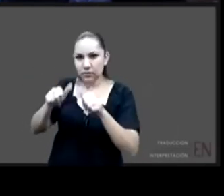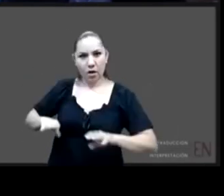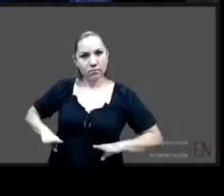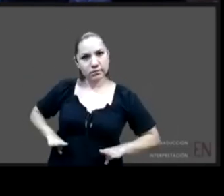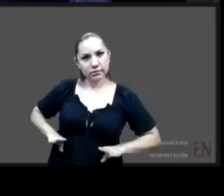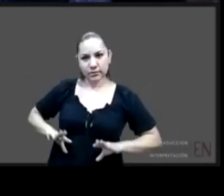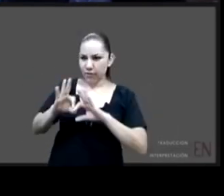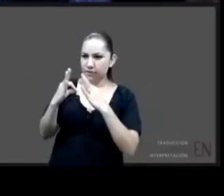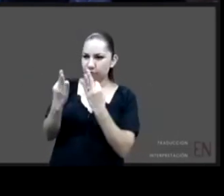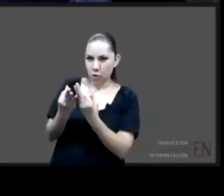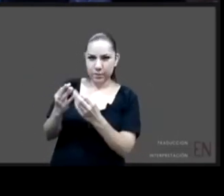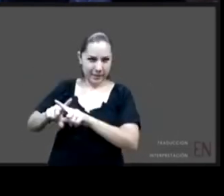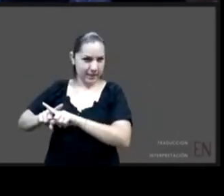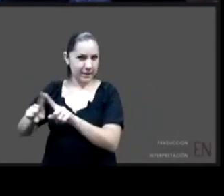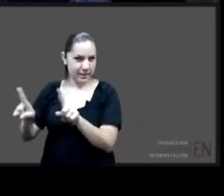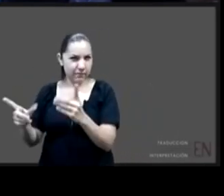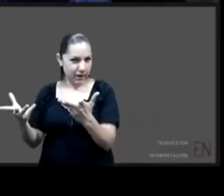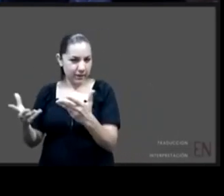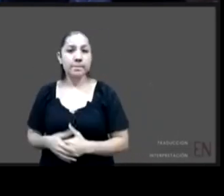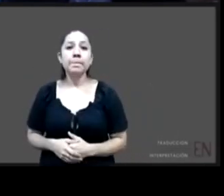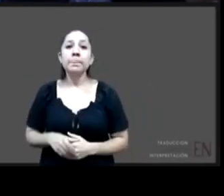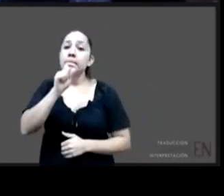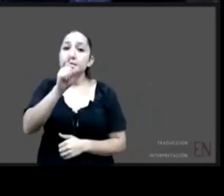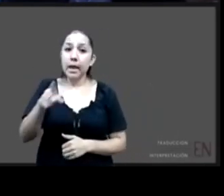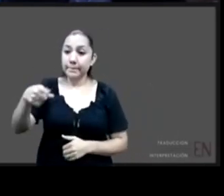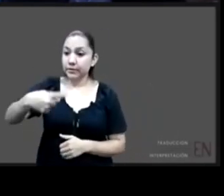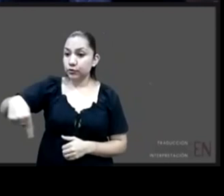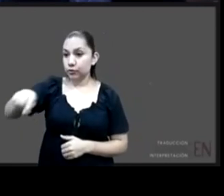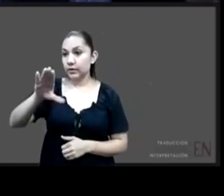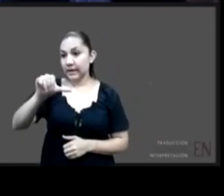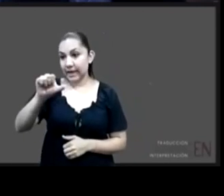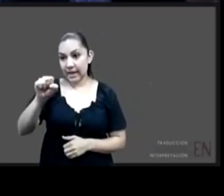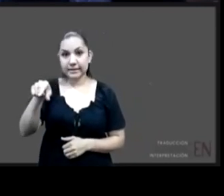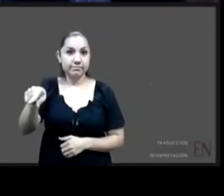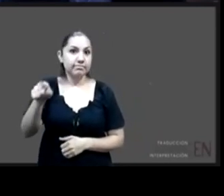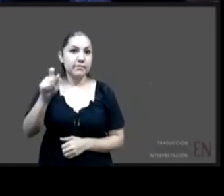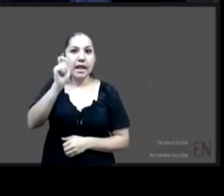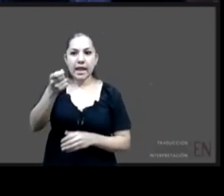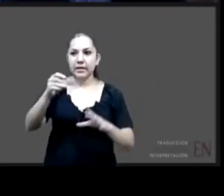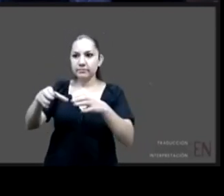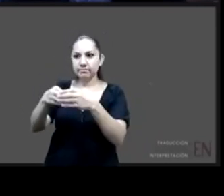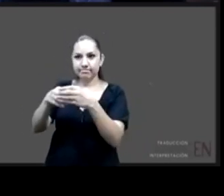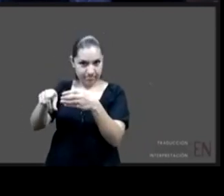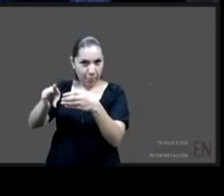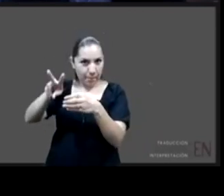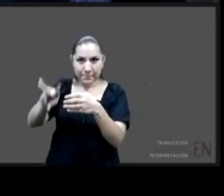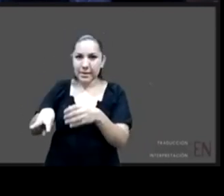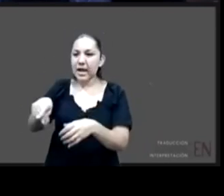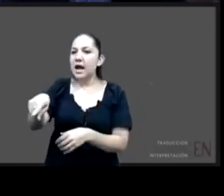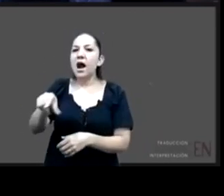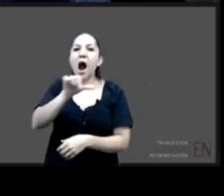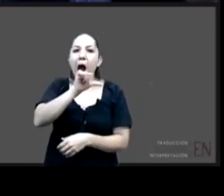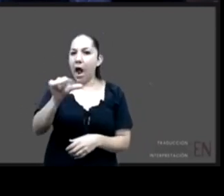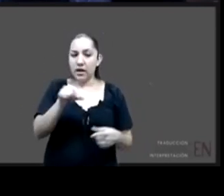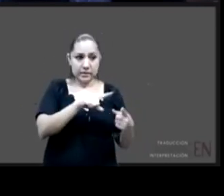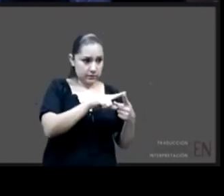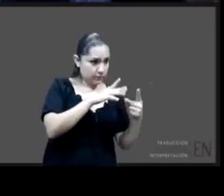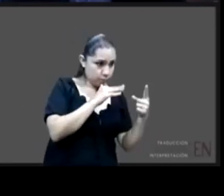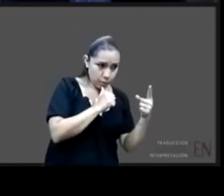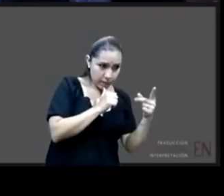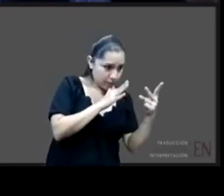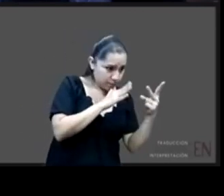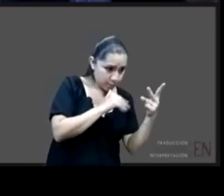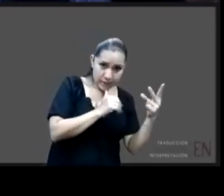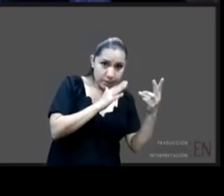que los centros de asistencia social sean verdaderamente una medida de último recurso en donde solamente los